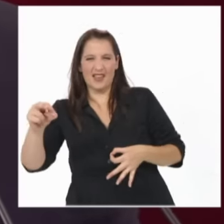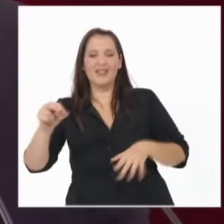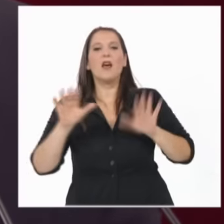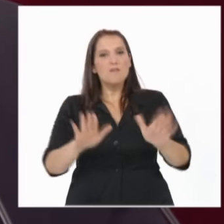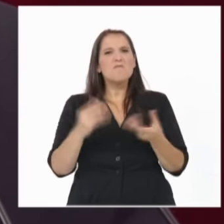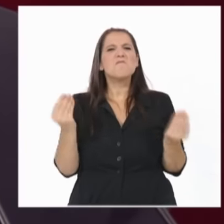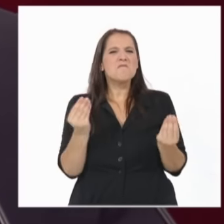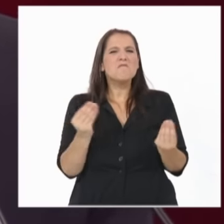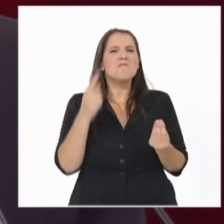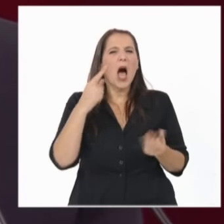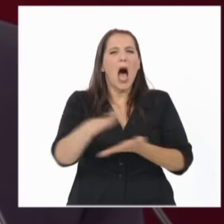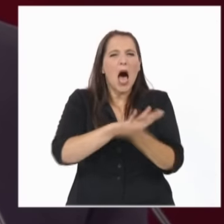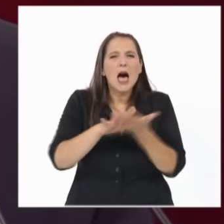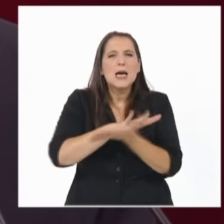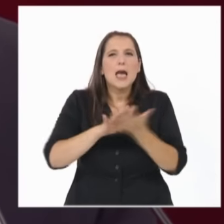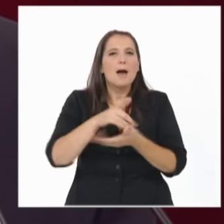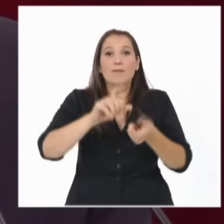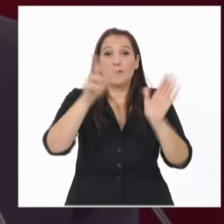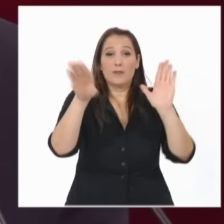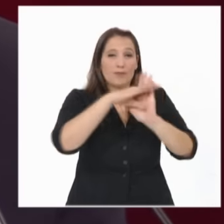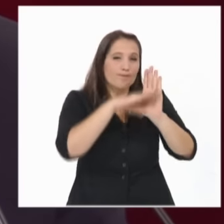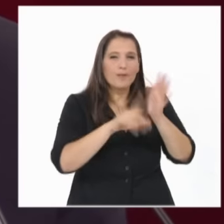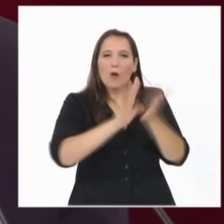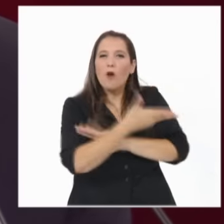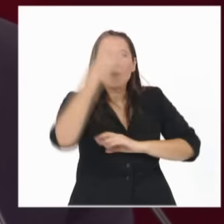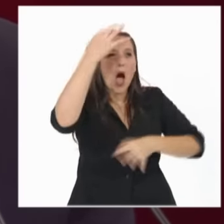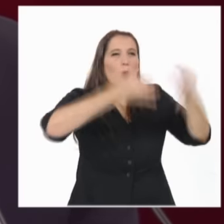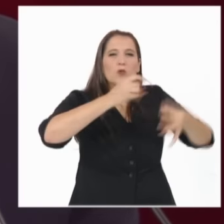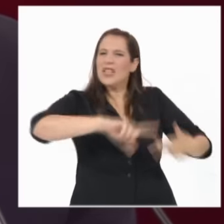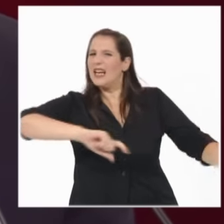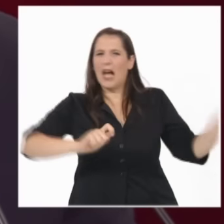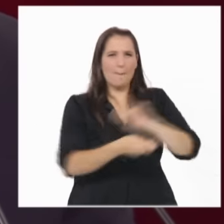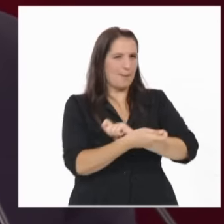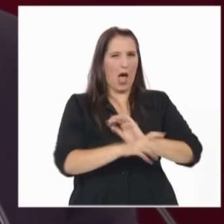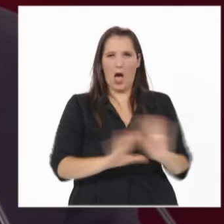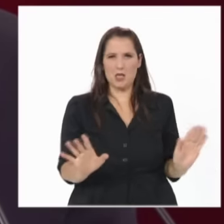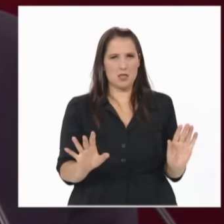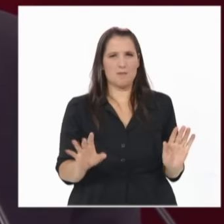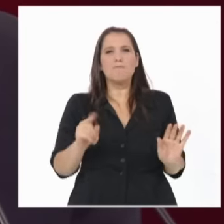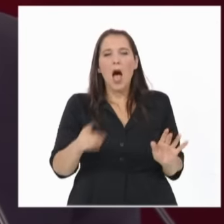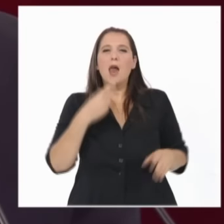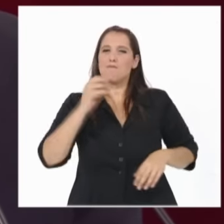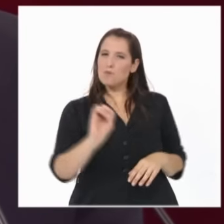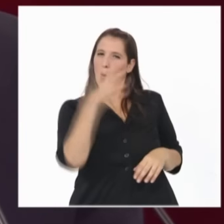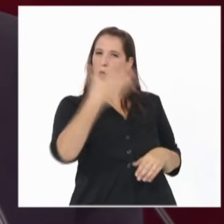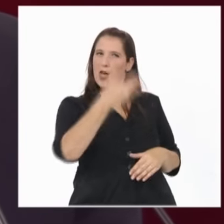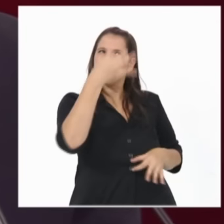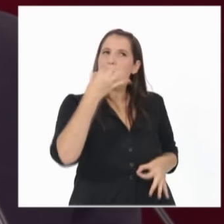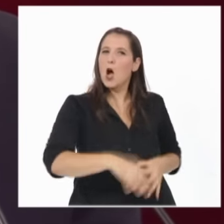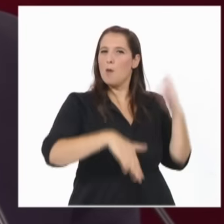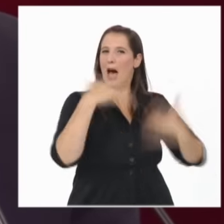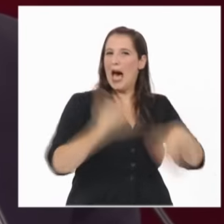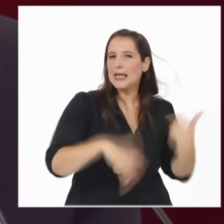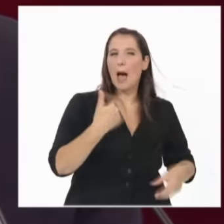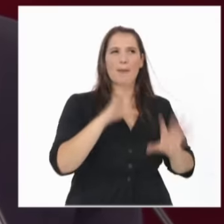una reforma integral del sistema judicial y hacer una justicia cercana a la comunidad, moderna, ágil